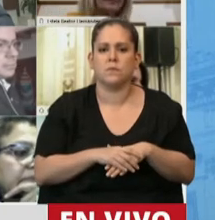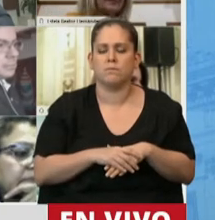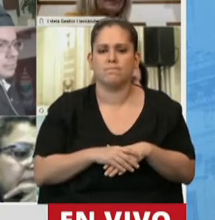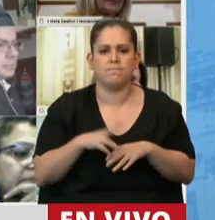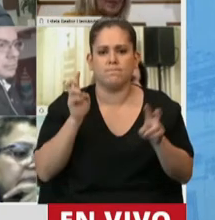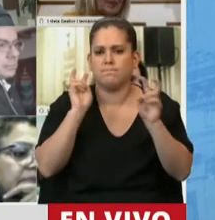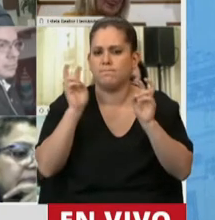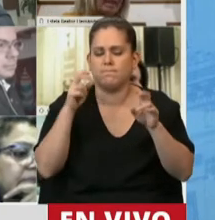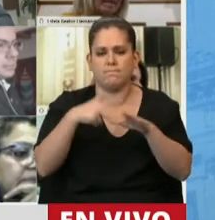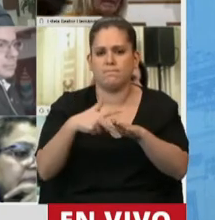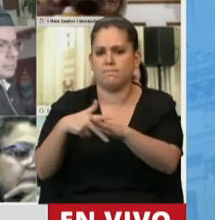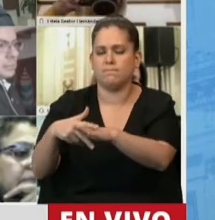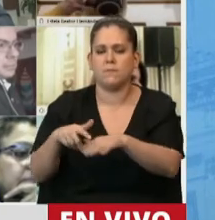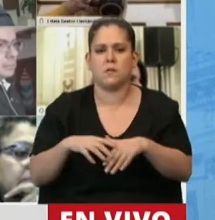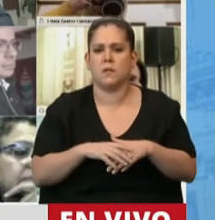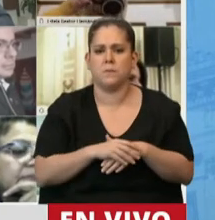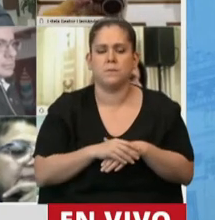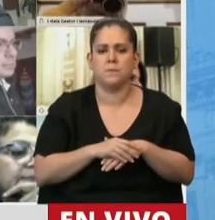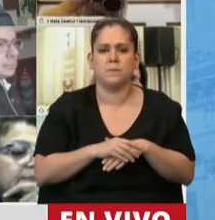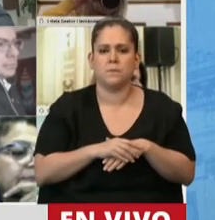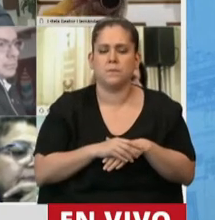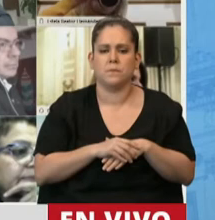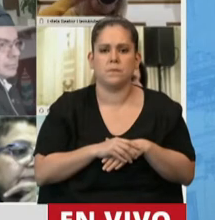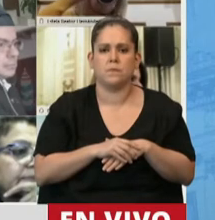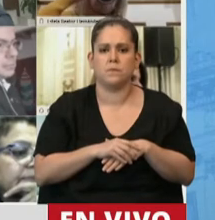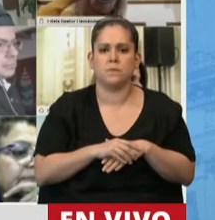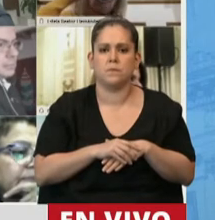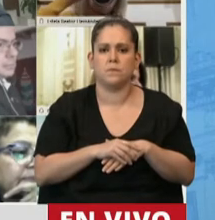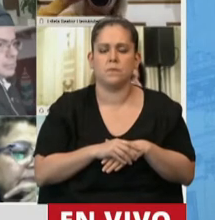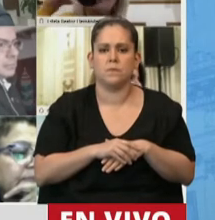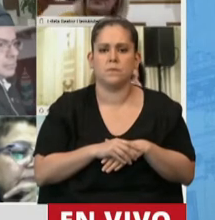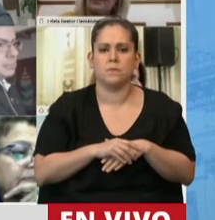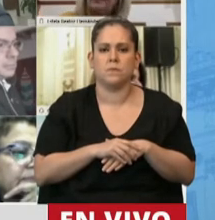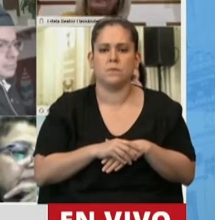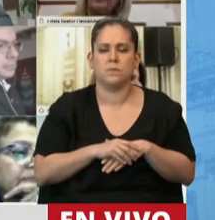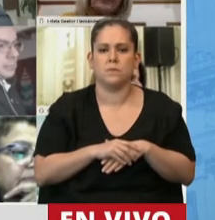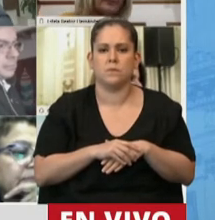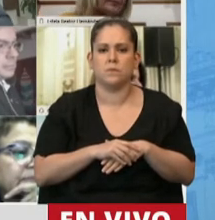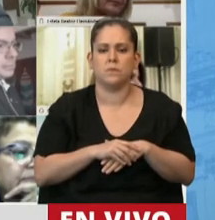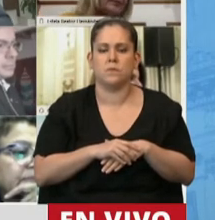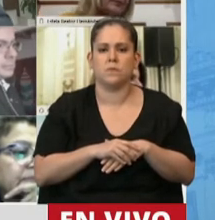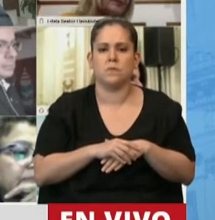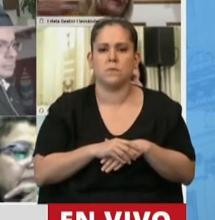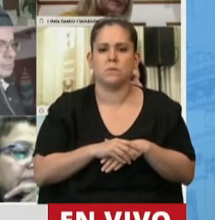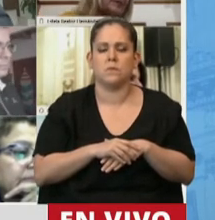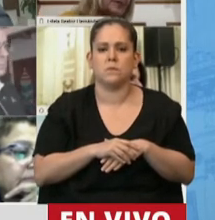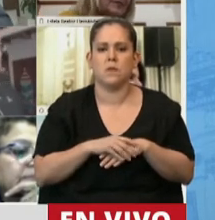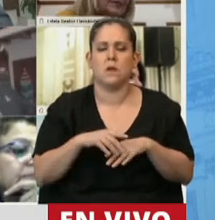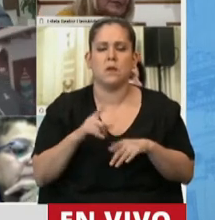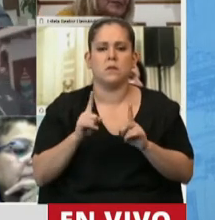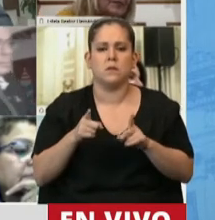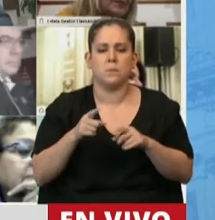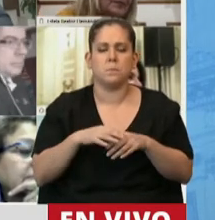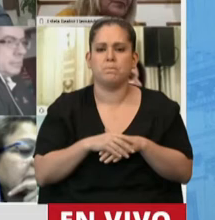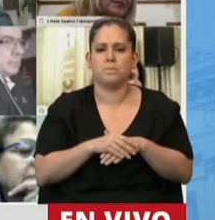Otro de los aspectos que me, y lo que más a mí me lleva a un apoyo total y absoluto, y desde el principio trabajar en esta cuestión, es